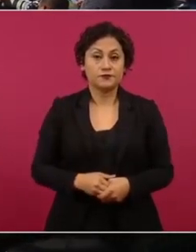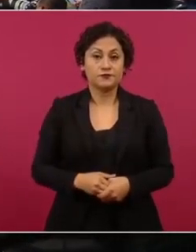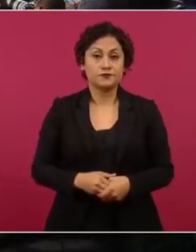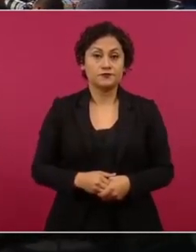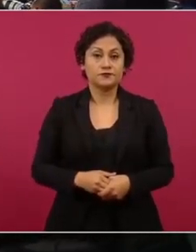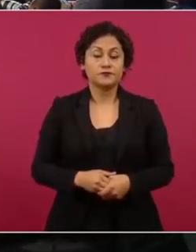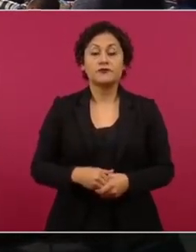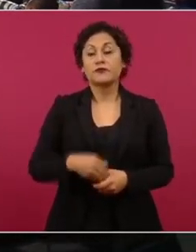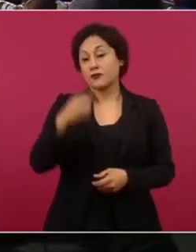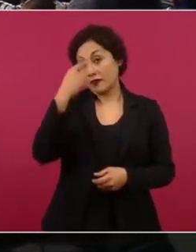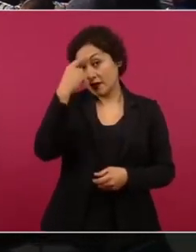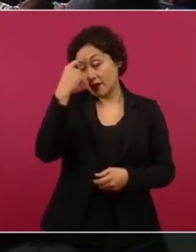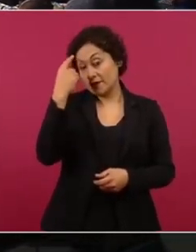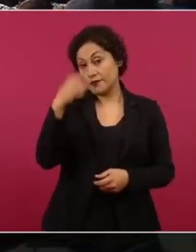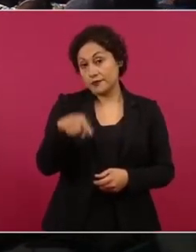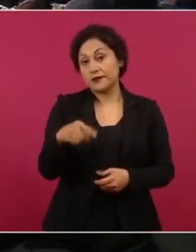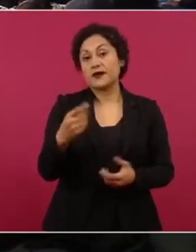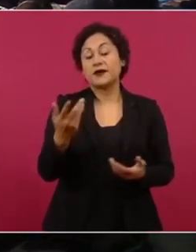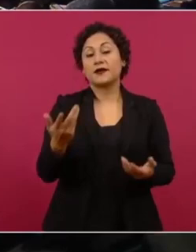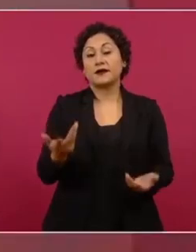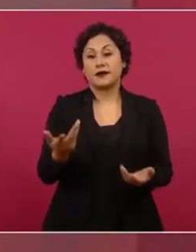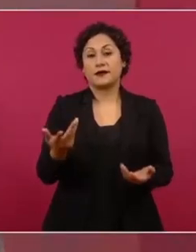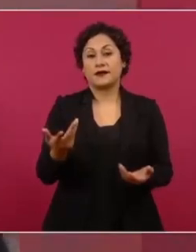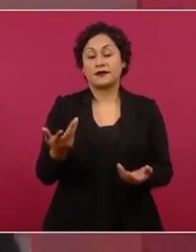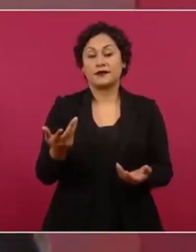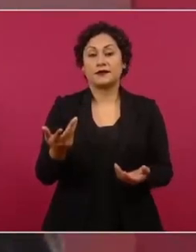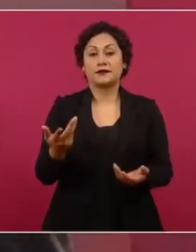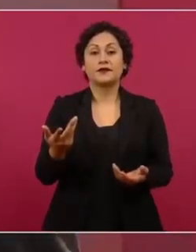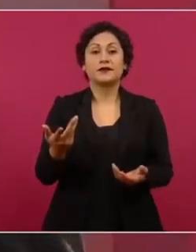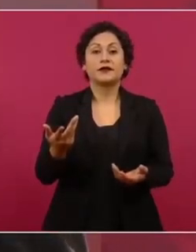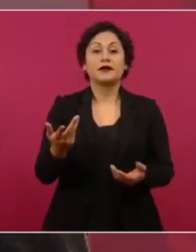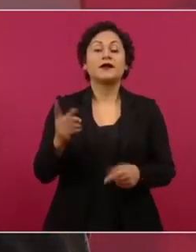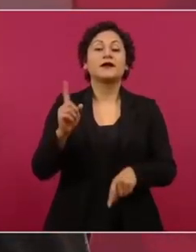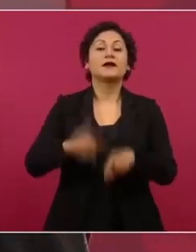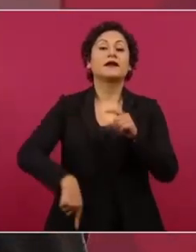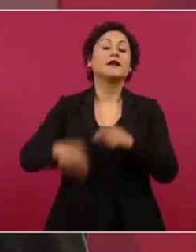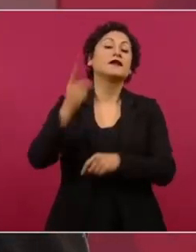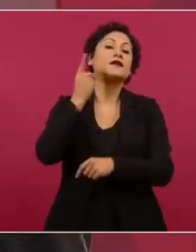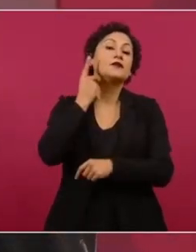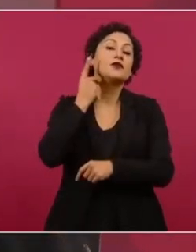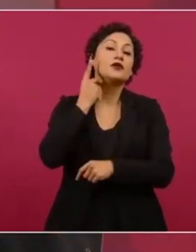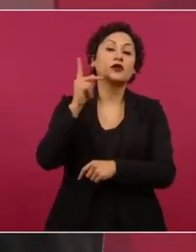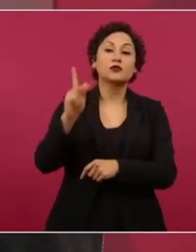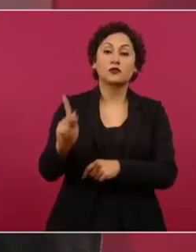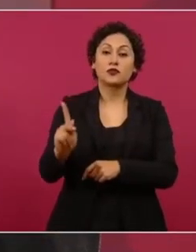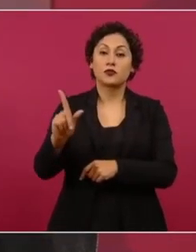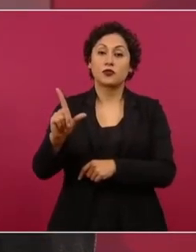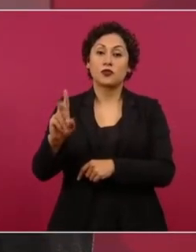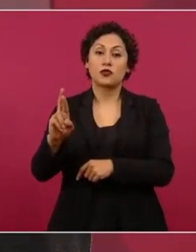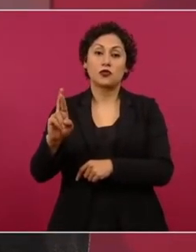que no haya diputados plurinominales o de listas